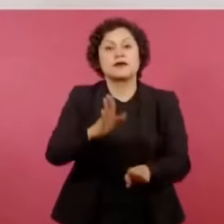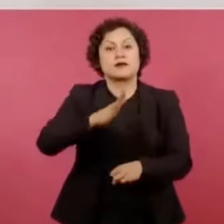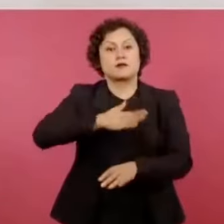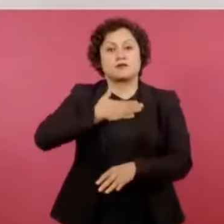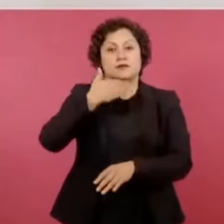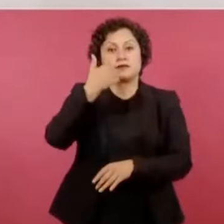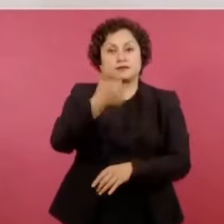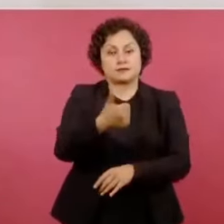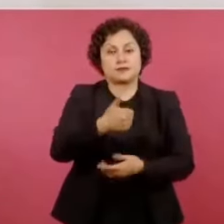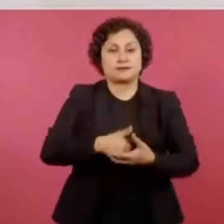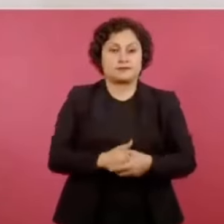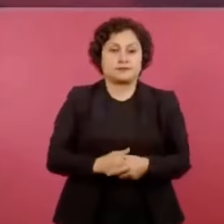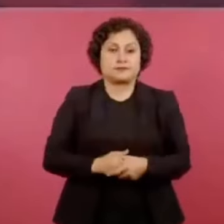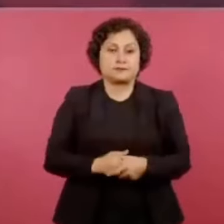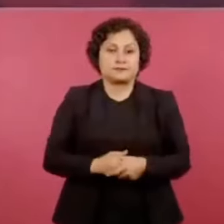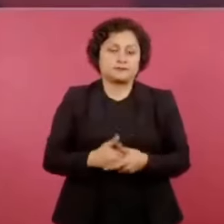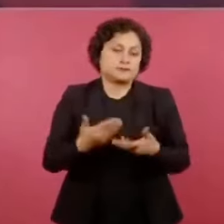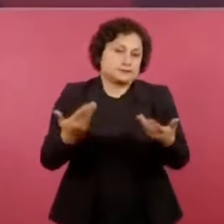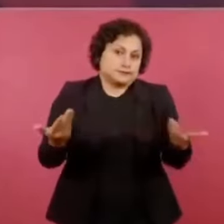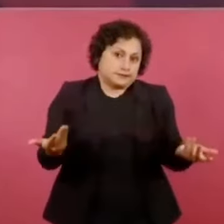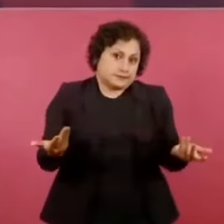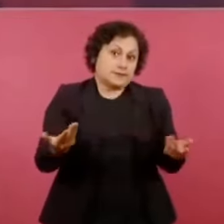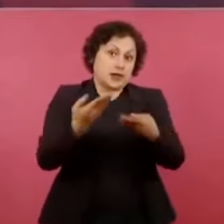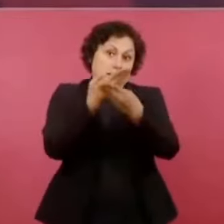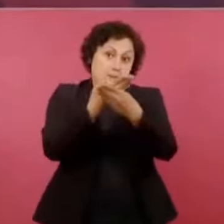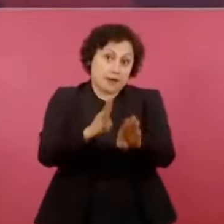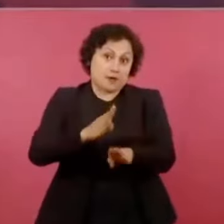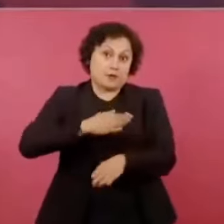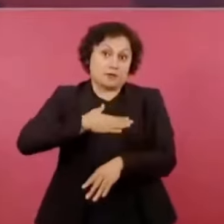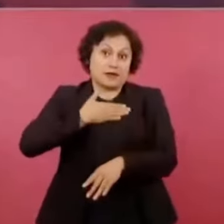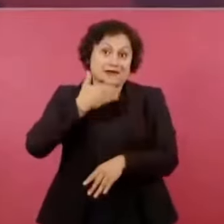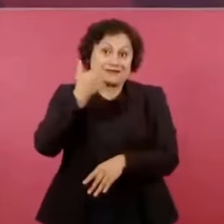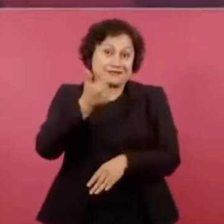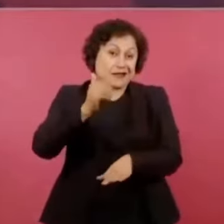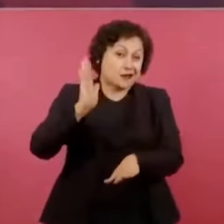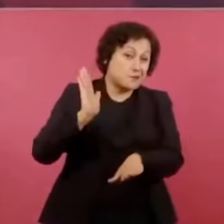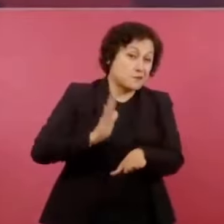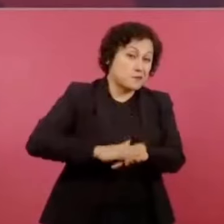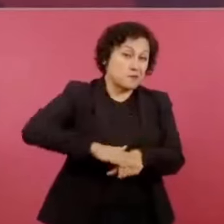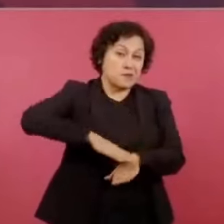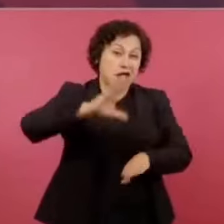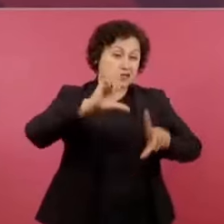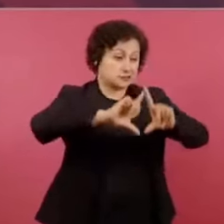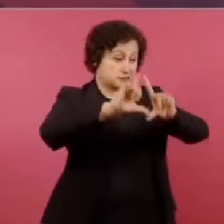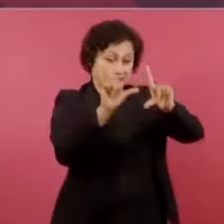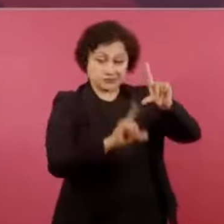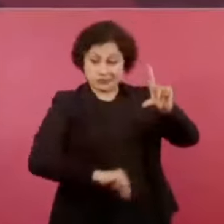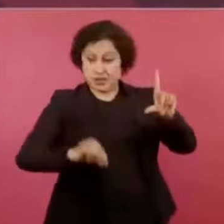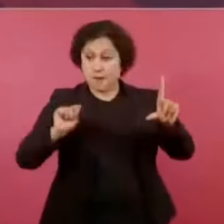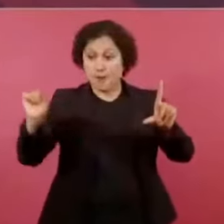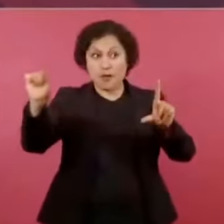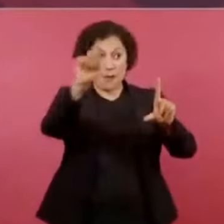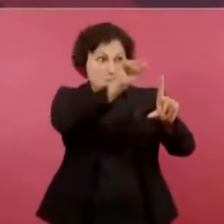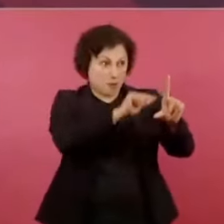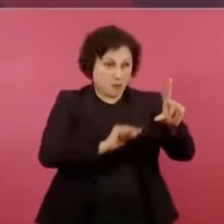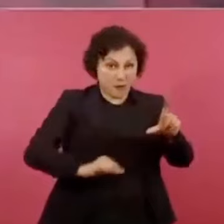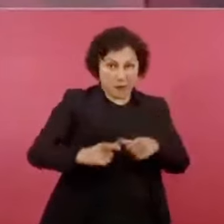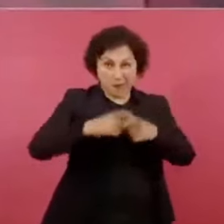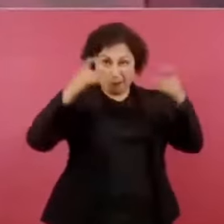Bienestar, que es el banco que tiene más sucursales en todo el país. Eso lo hicieron los ingenieros militares.